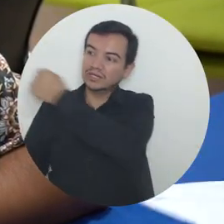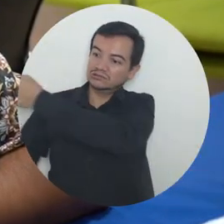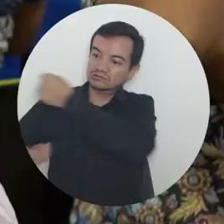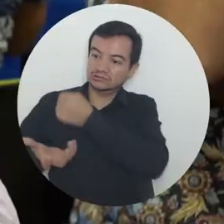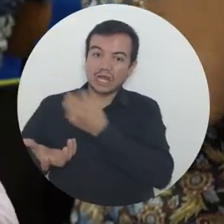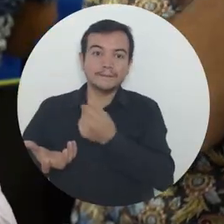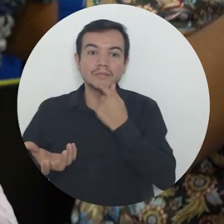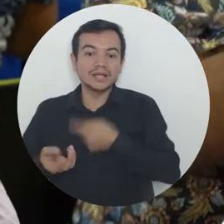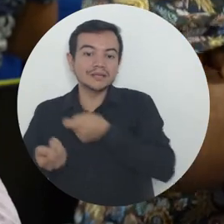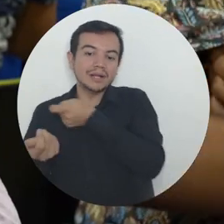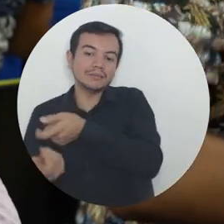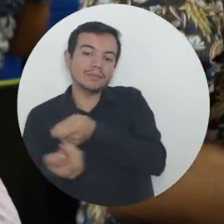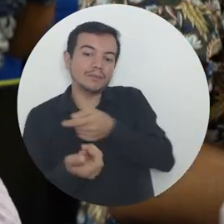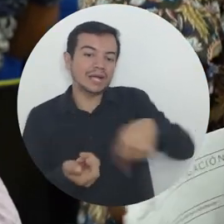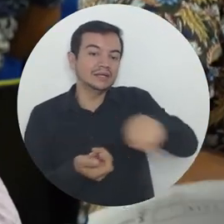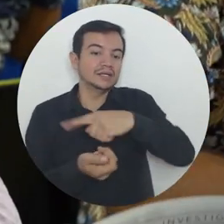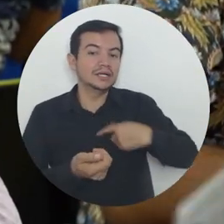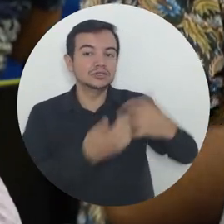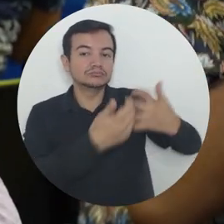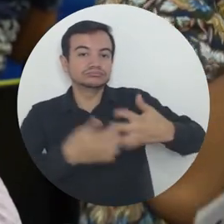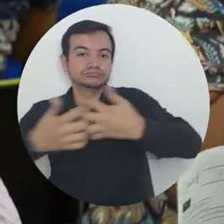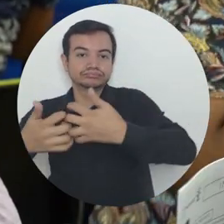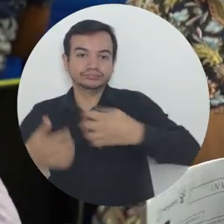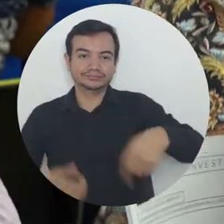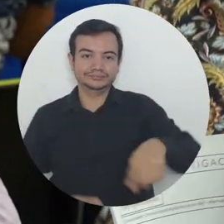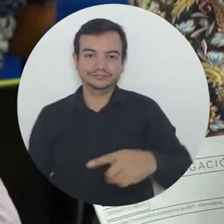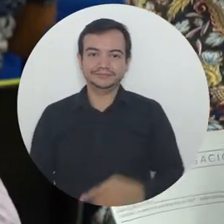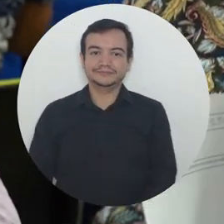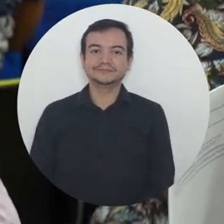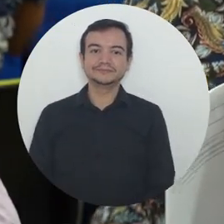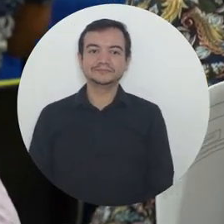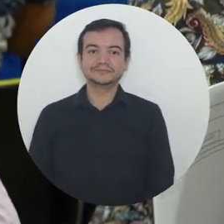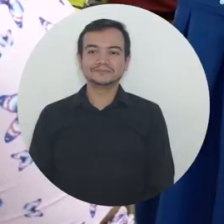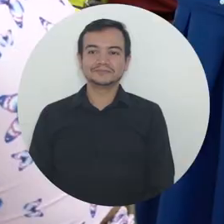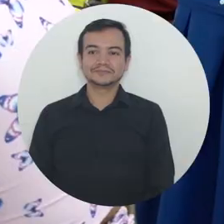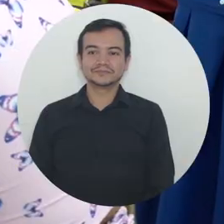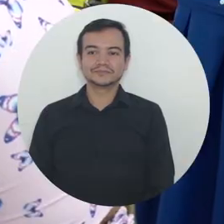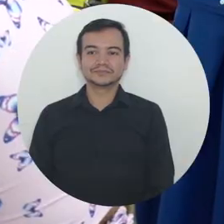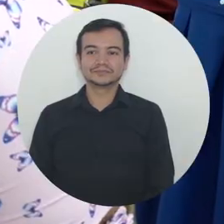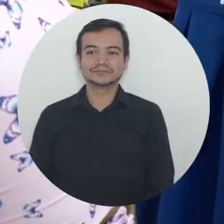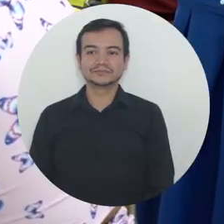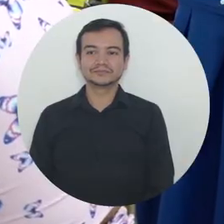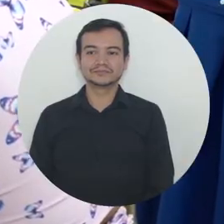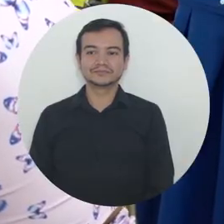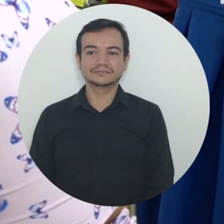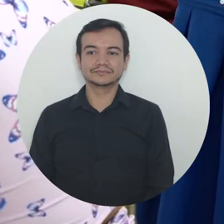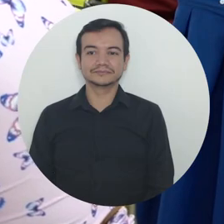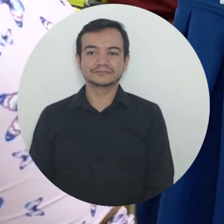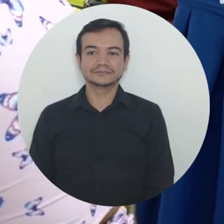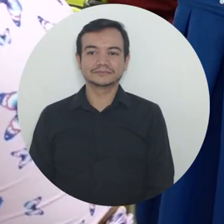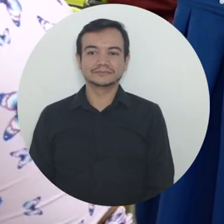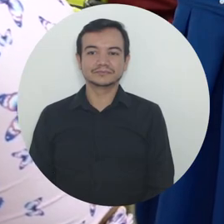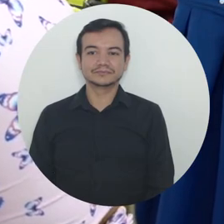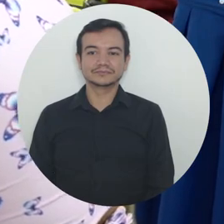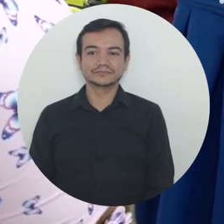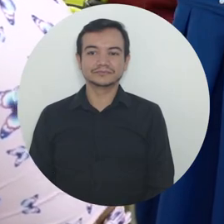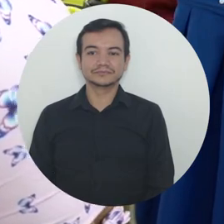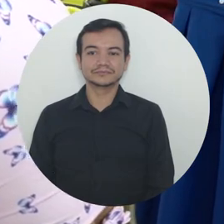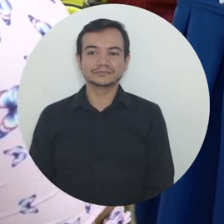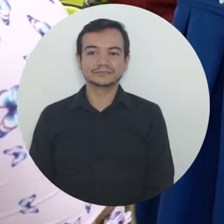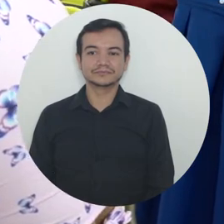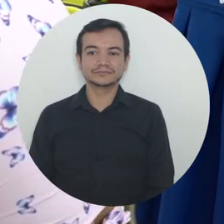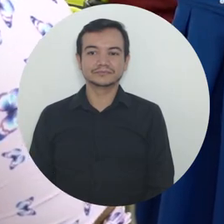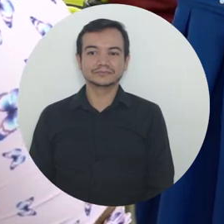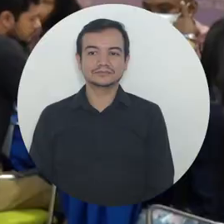novedad participar en convocatorias lideradas por la Vicerrectoría de Investigación para recibir recursos que aporten a la construcción de sus